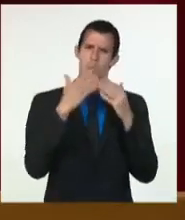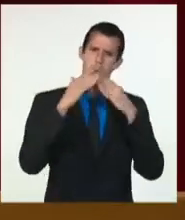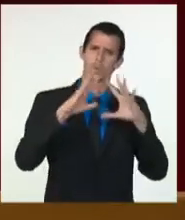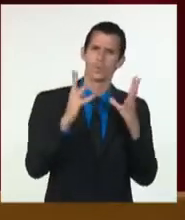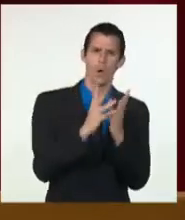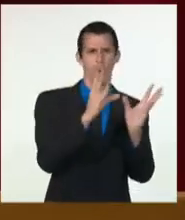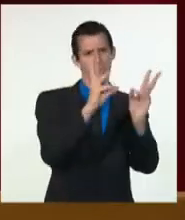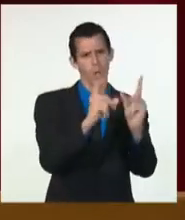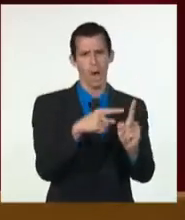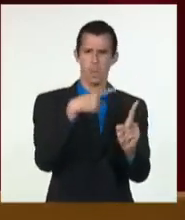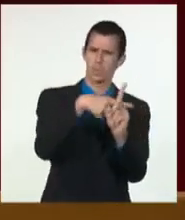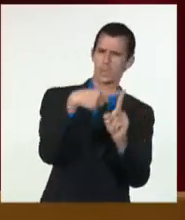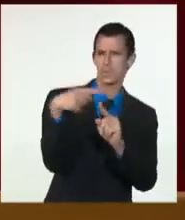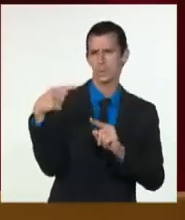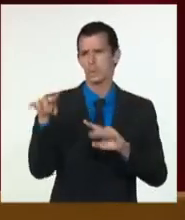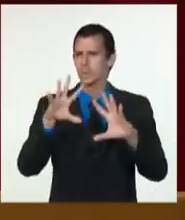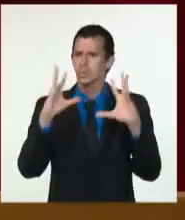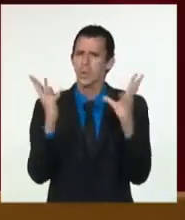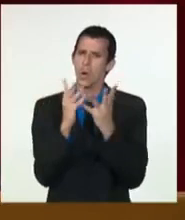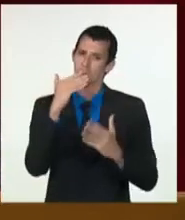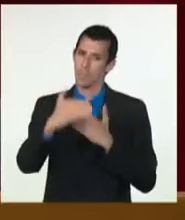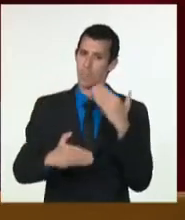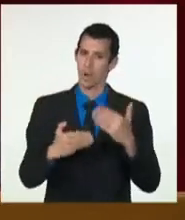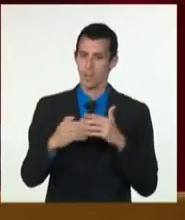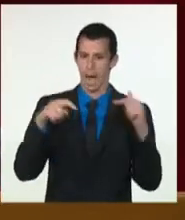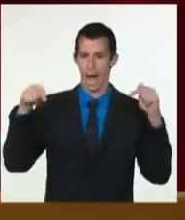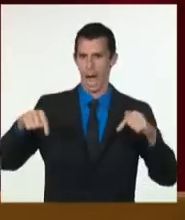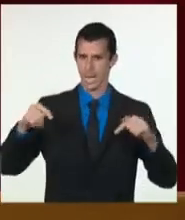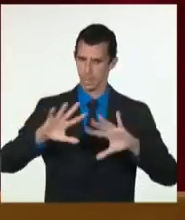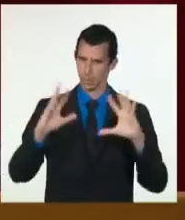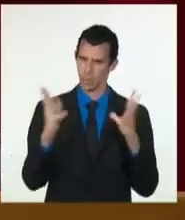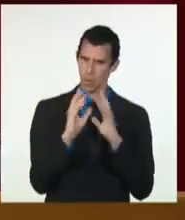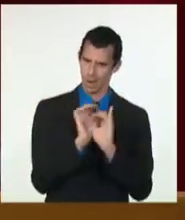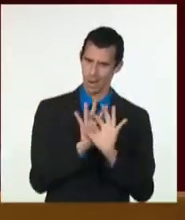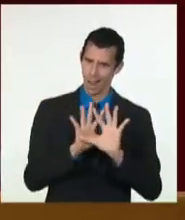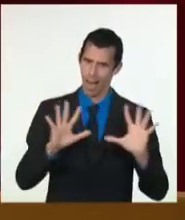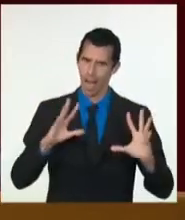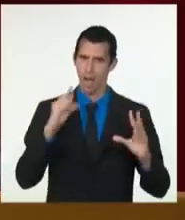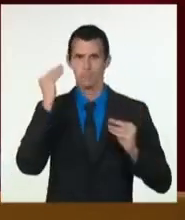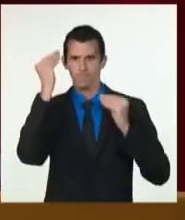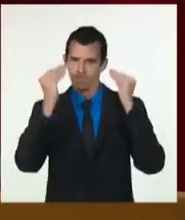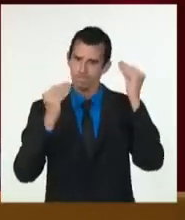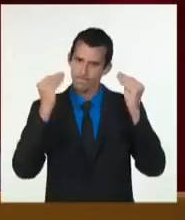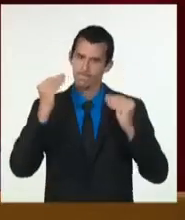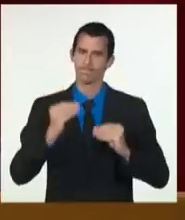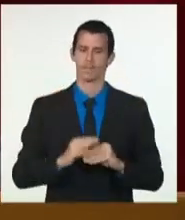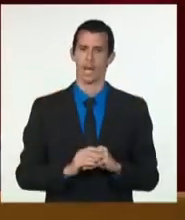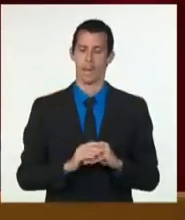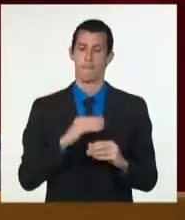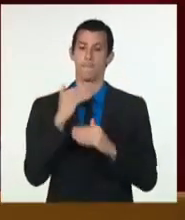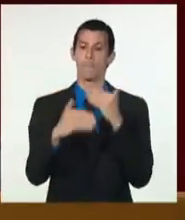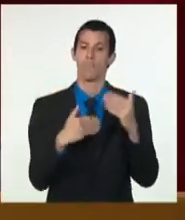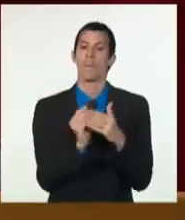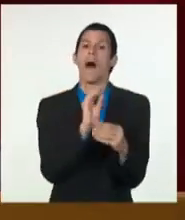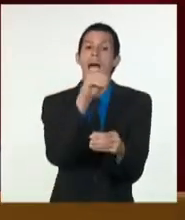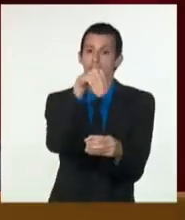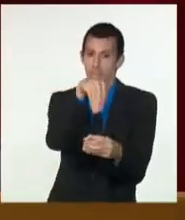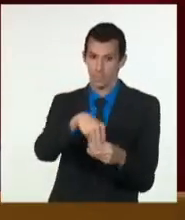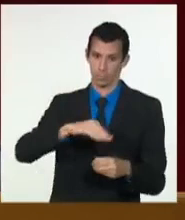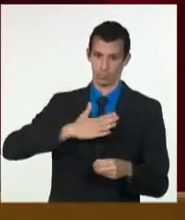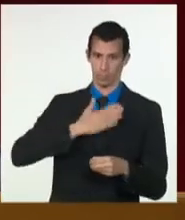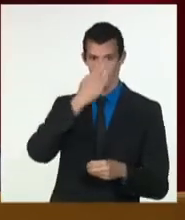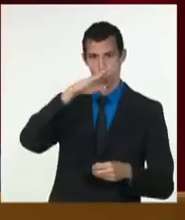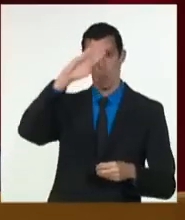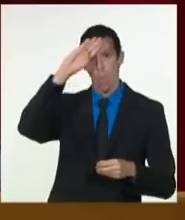problemas. Esos que no tienen que ver de manera directa con el bloqueo o que refuerzan el omnipresente bloqueo por